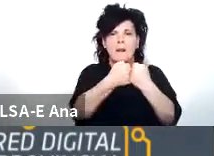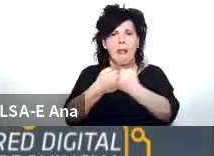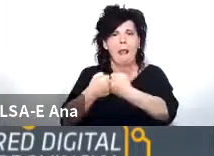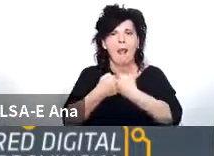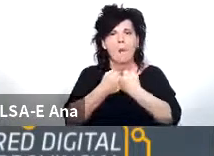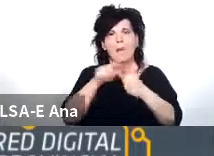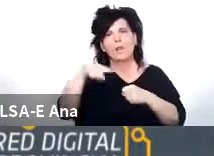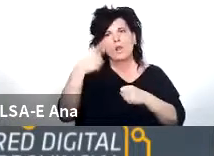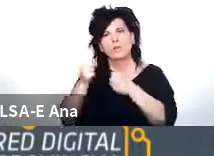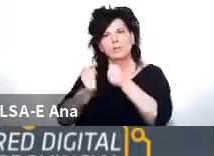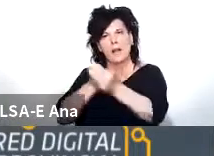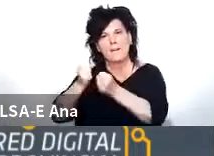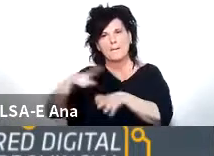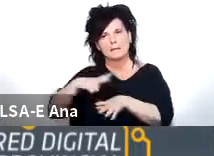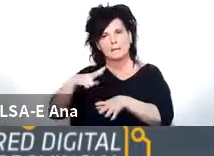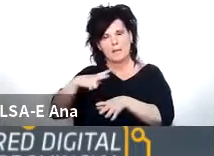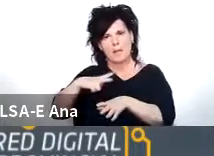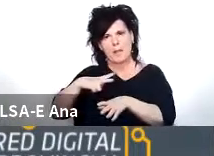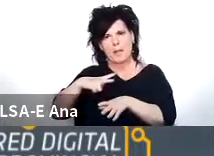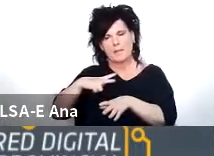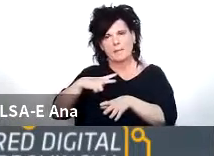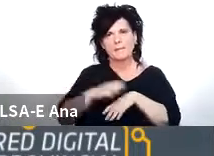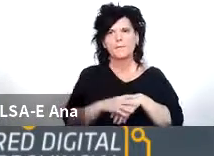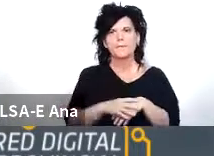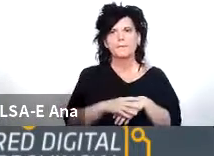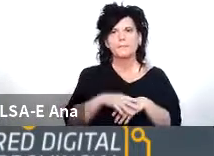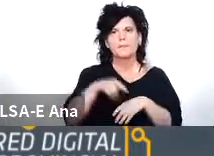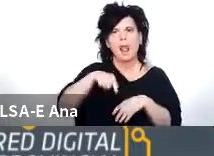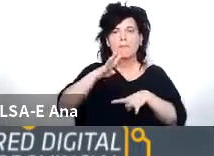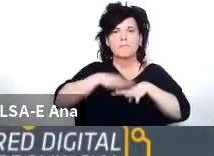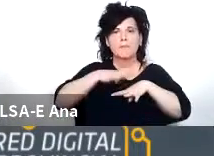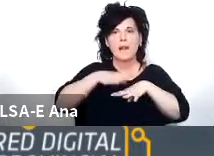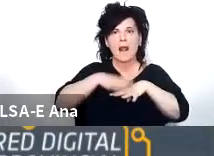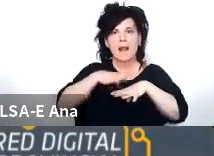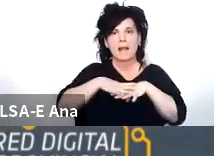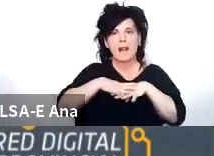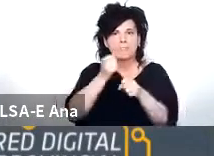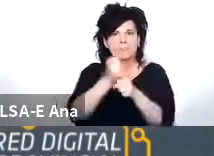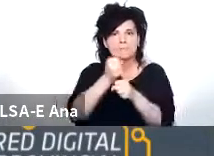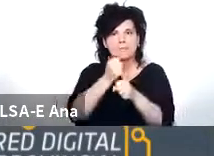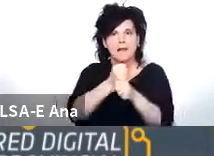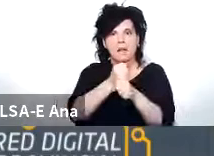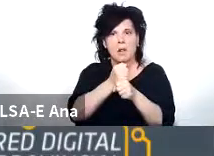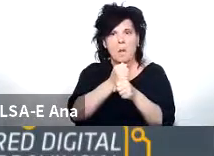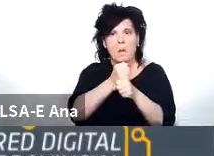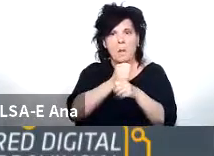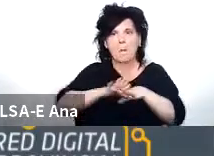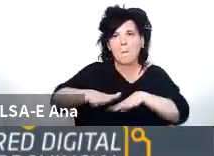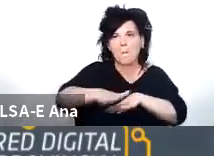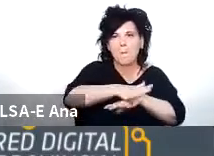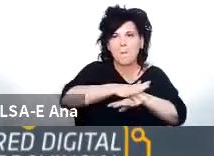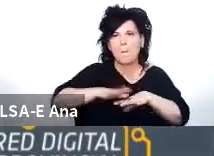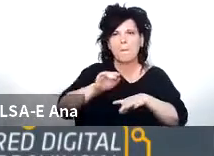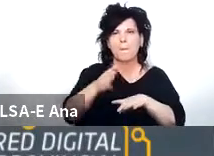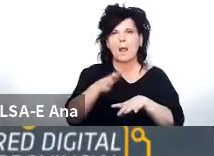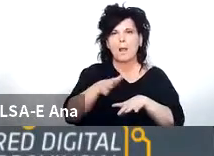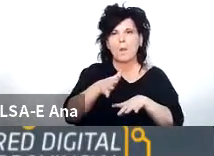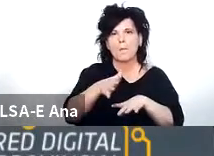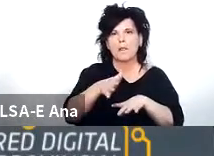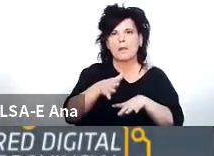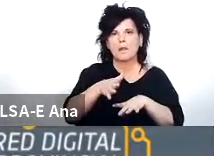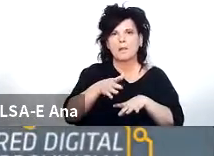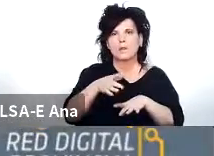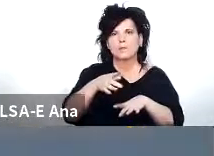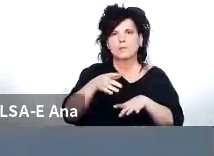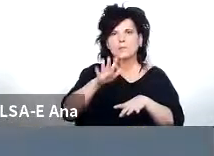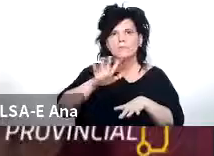operadores privados y estamos con una red operada que cubre alrededor de 5.700 kilómetros de la